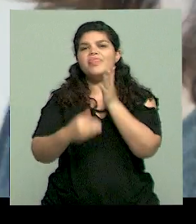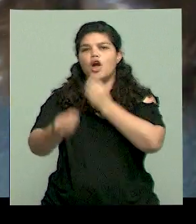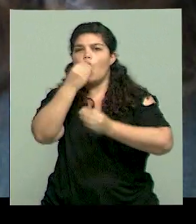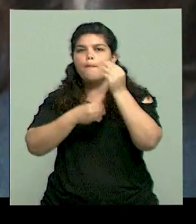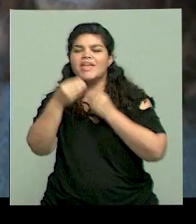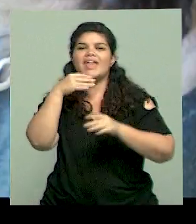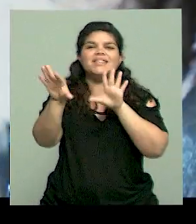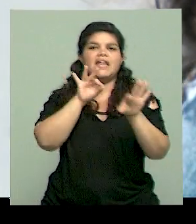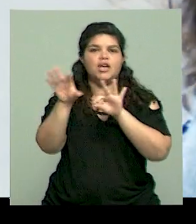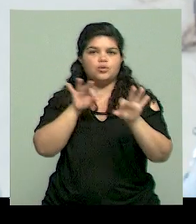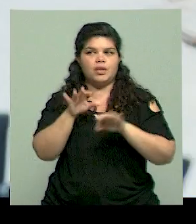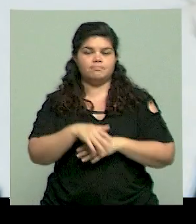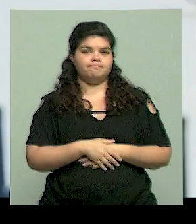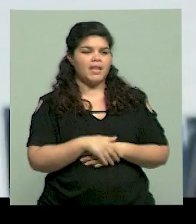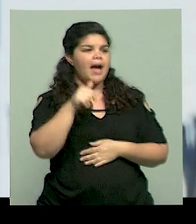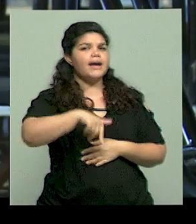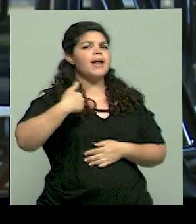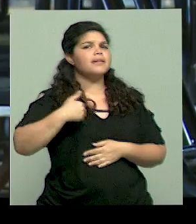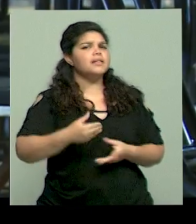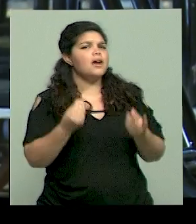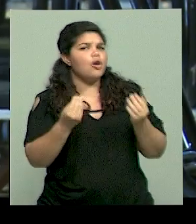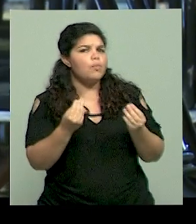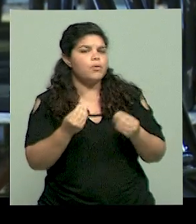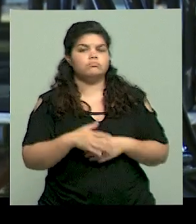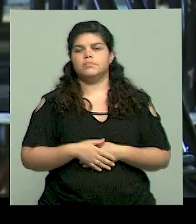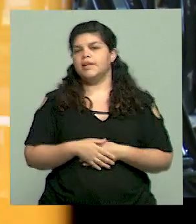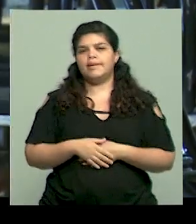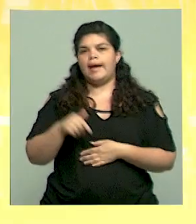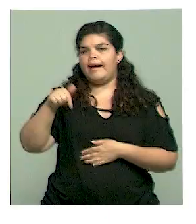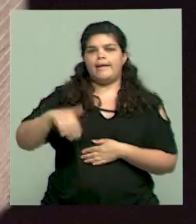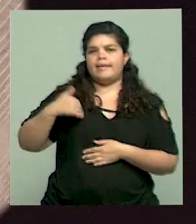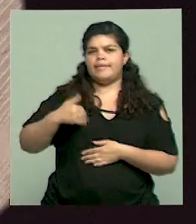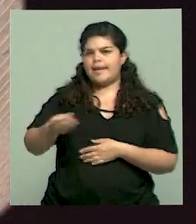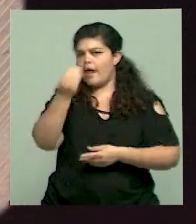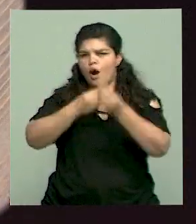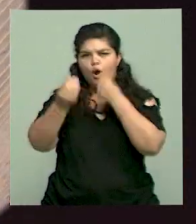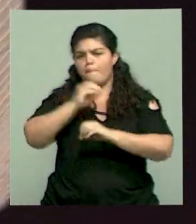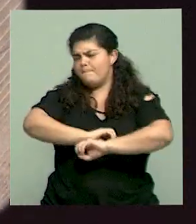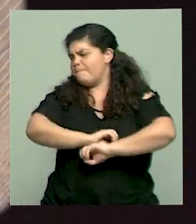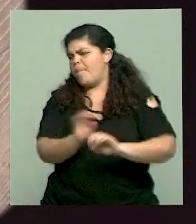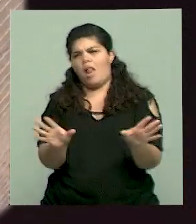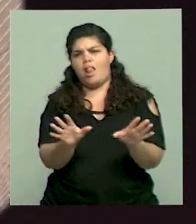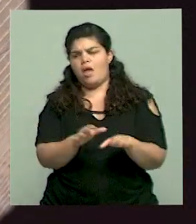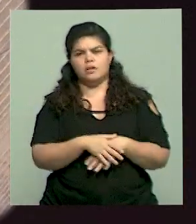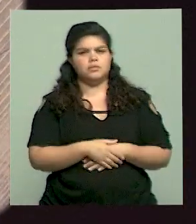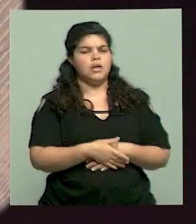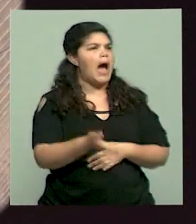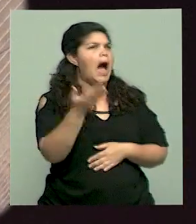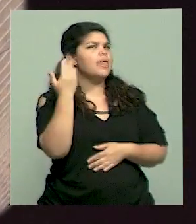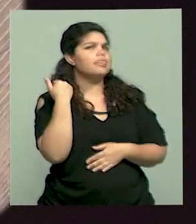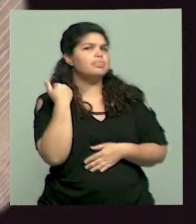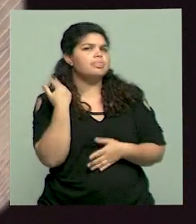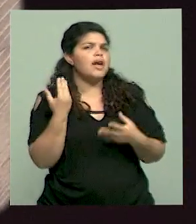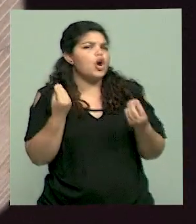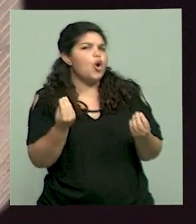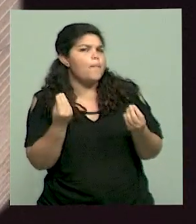Antes no era así, pero ahora sí. Cuando decís antes, ¿dónde te posicionas? Antes, nuestros abuelos, ¿sí?